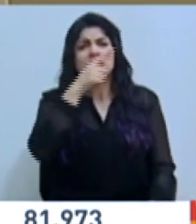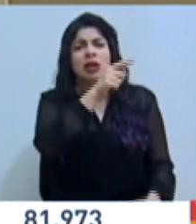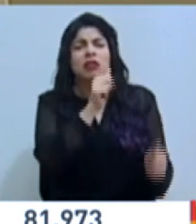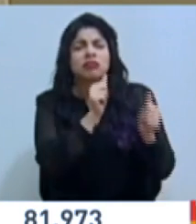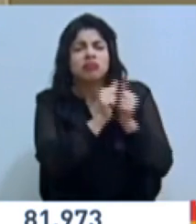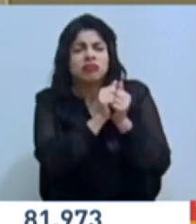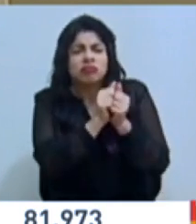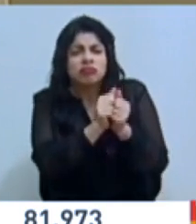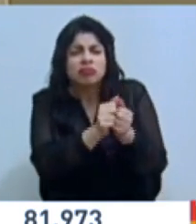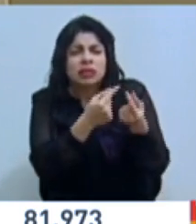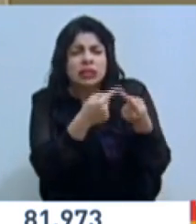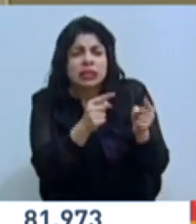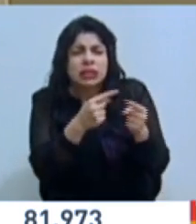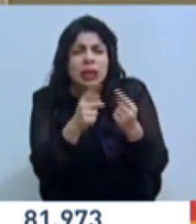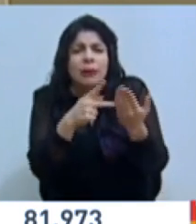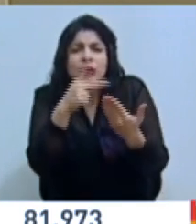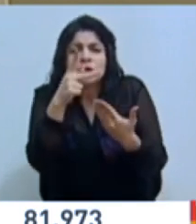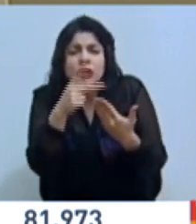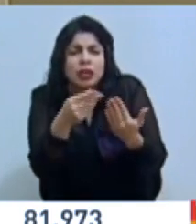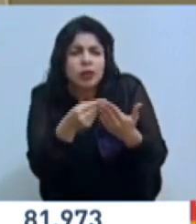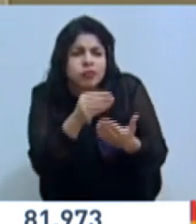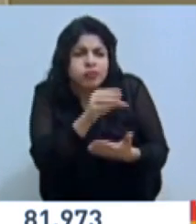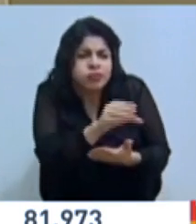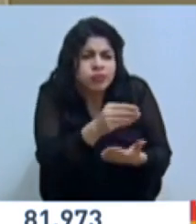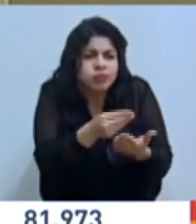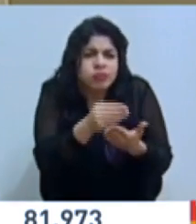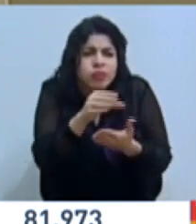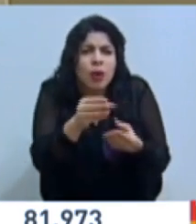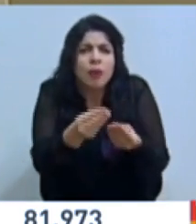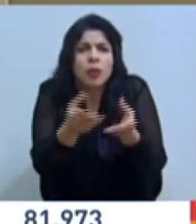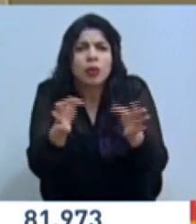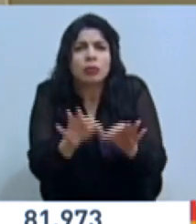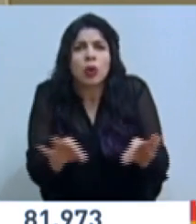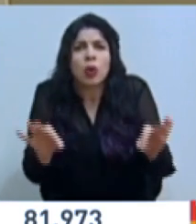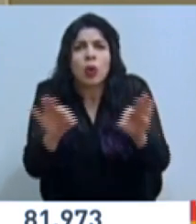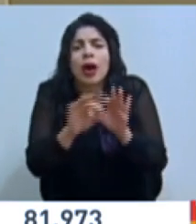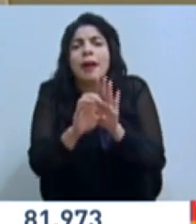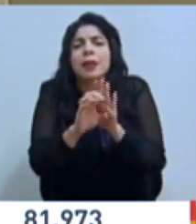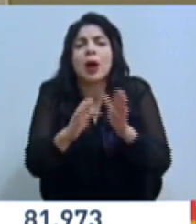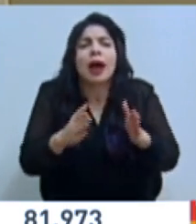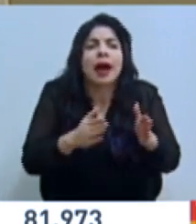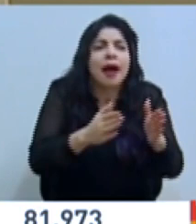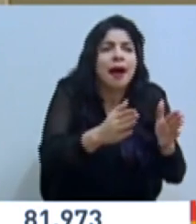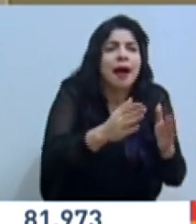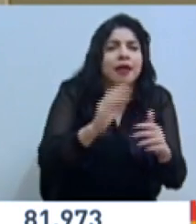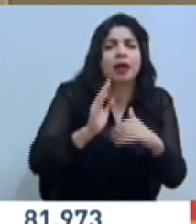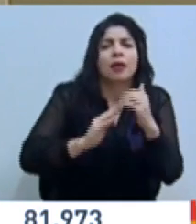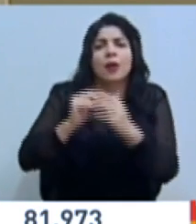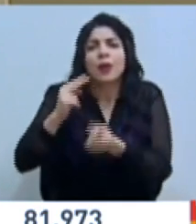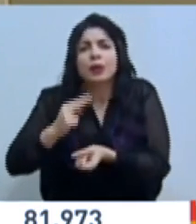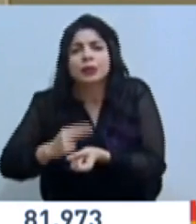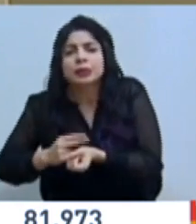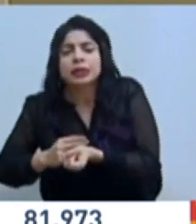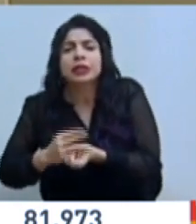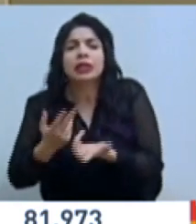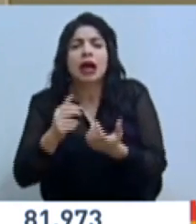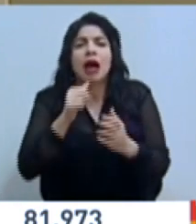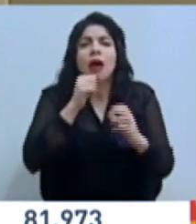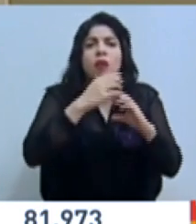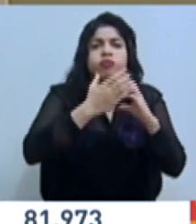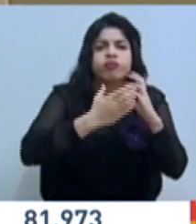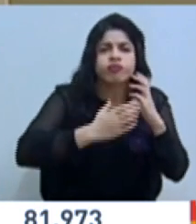acompañado con proyectos de inversión pública claves sean estos carreteras, hospitales, acueductos y